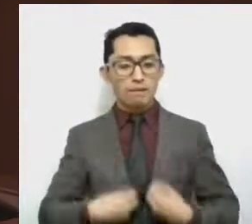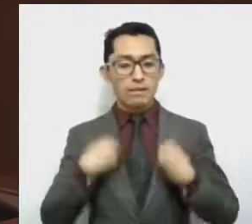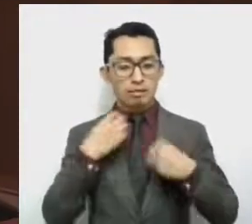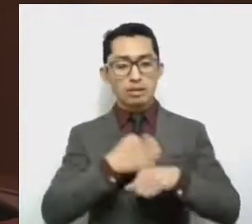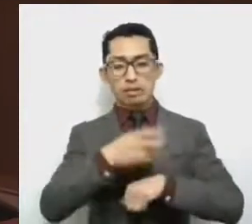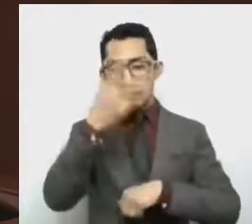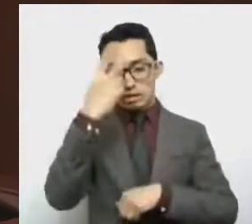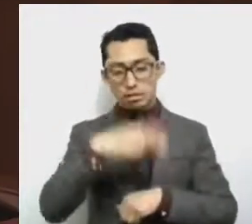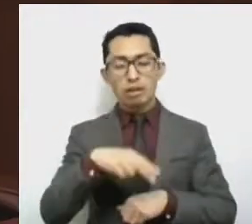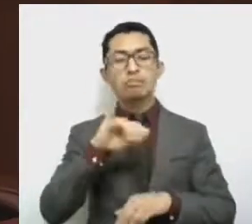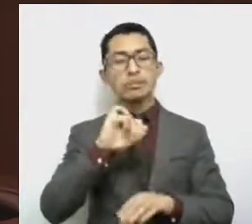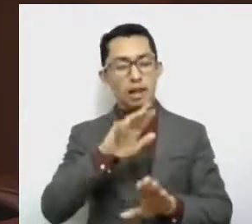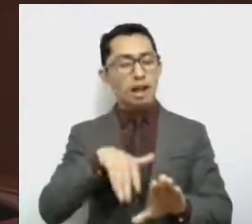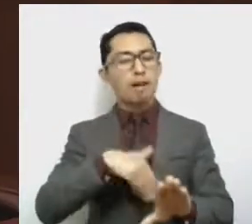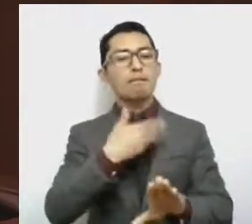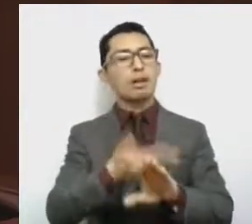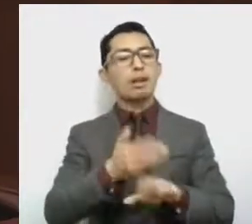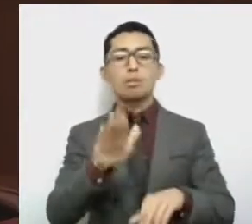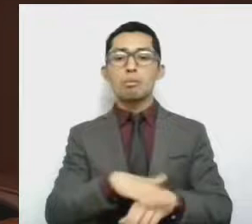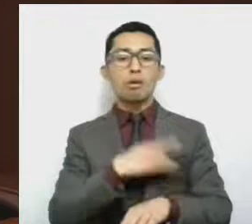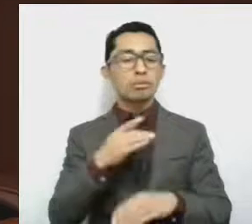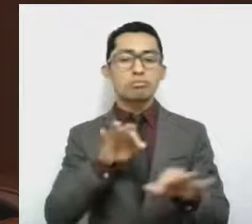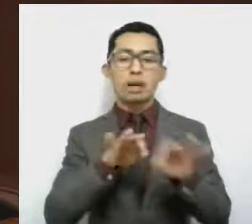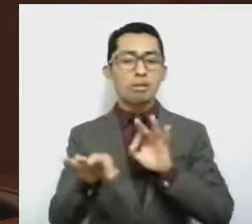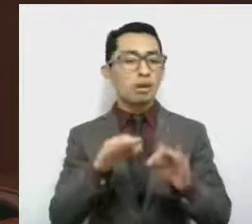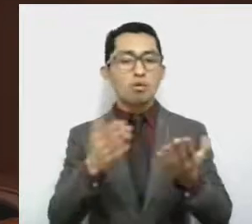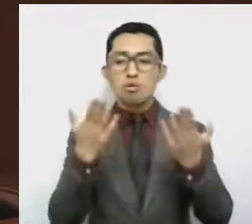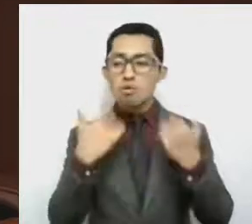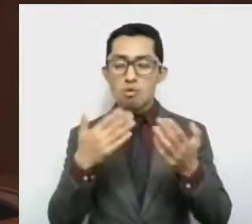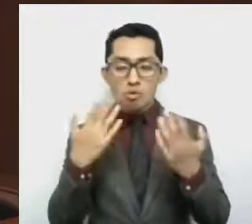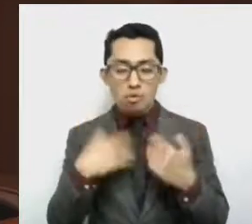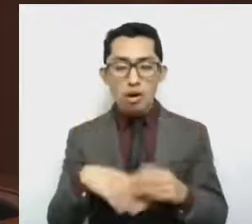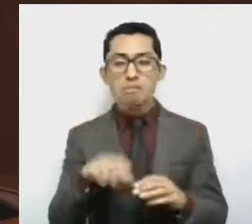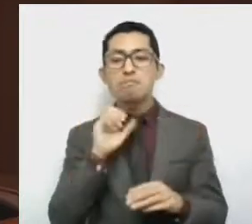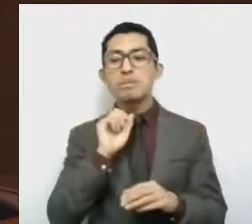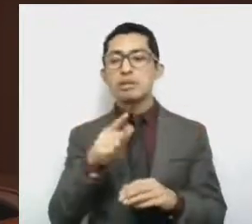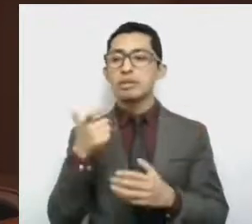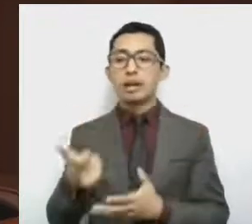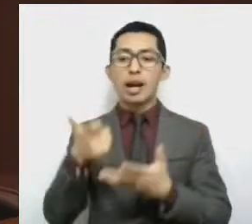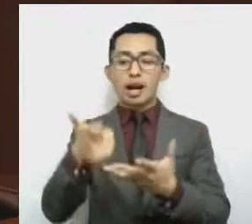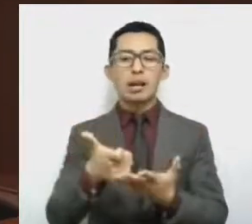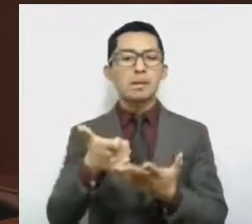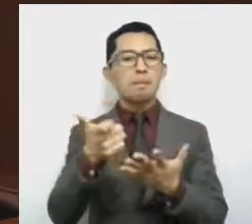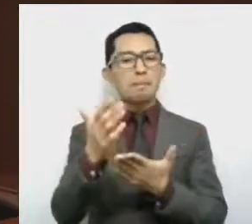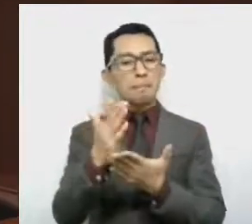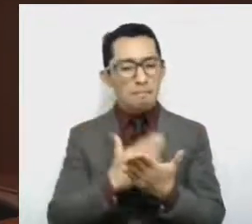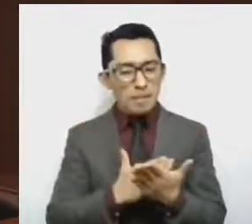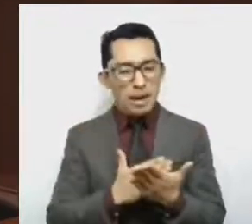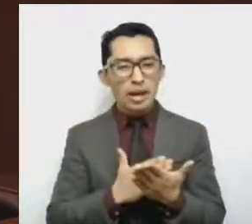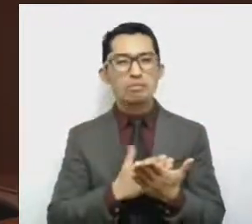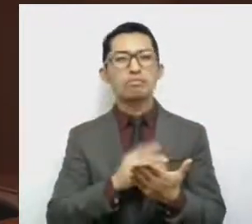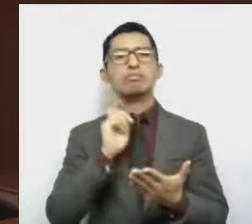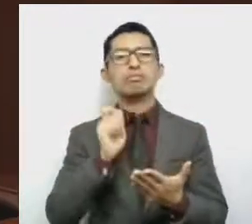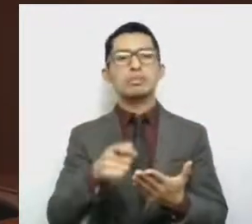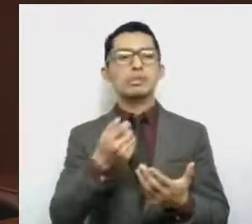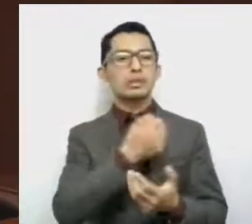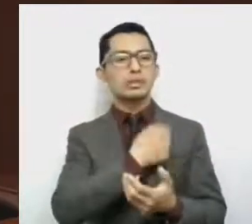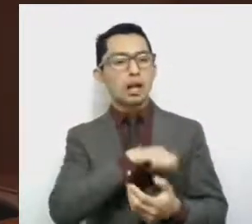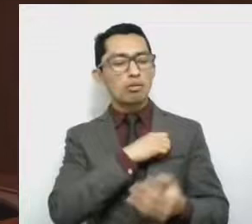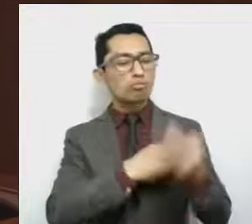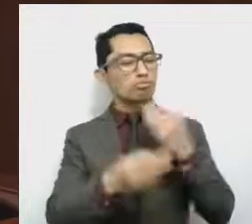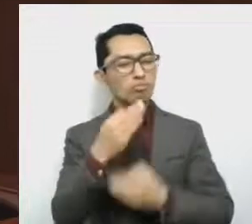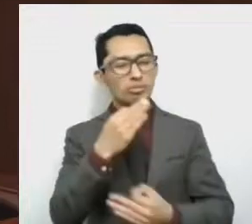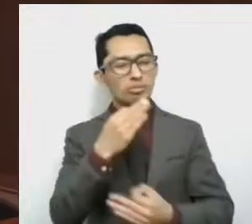afectados por la pérdida de empleo, disminución de recursos, falta de cobertura de salud, la